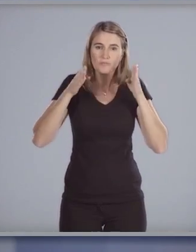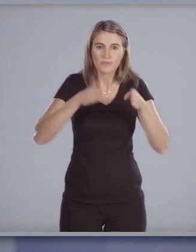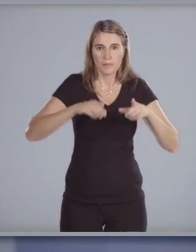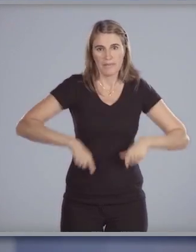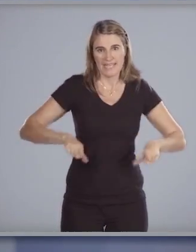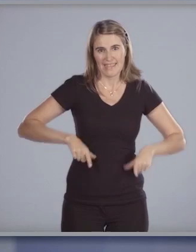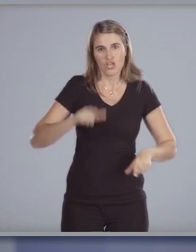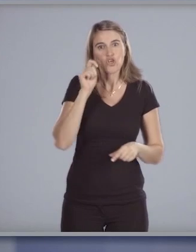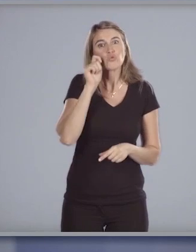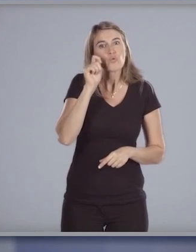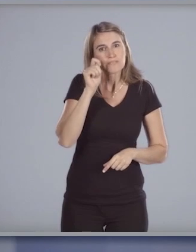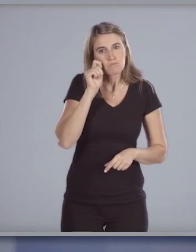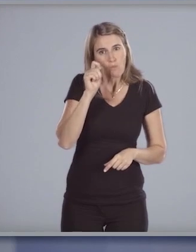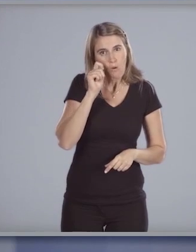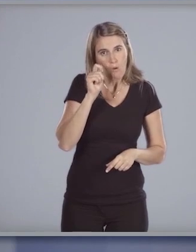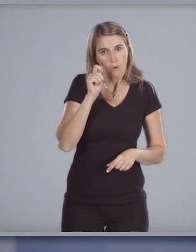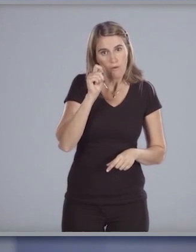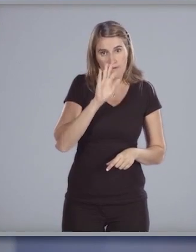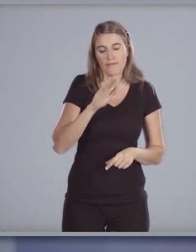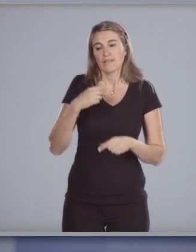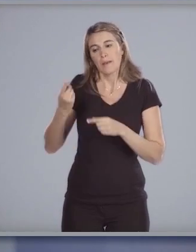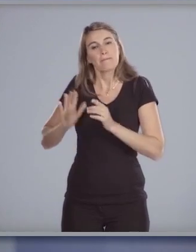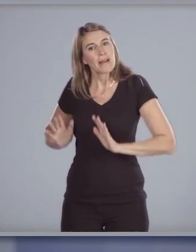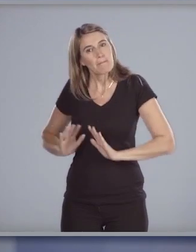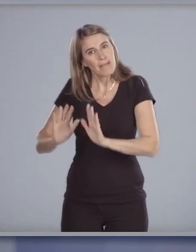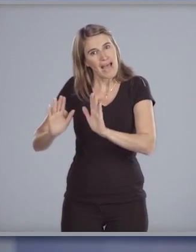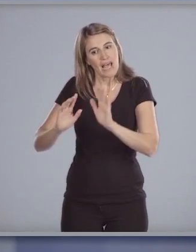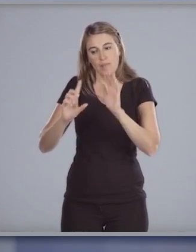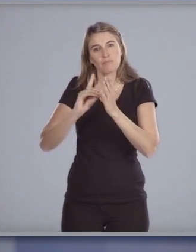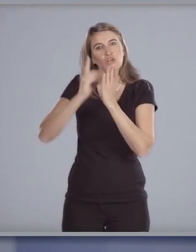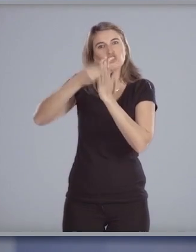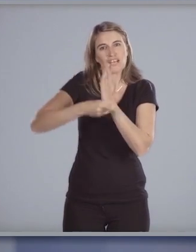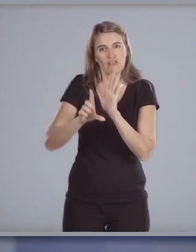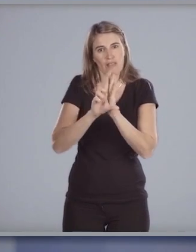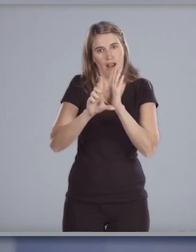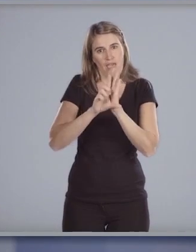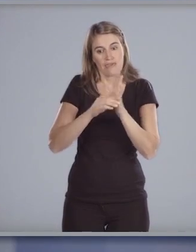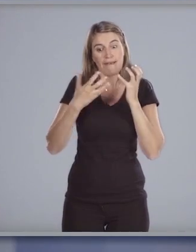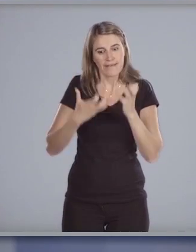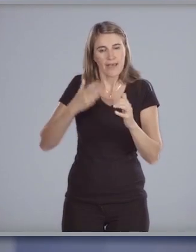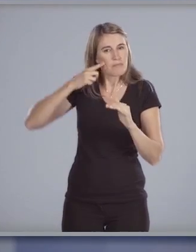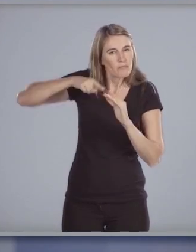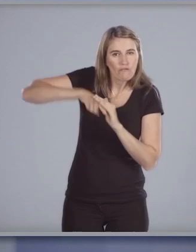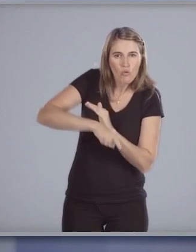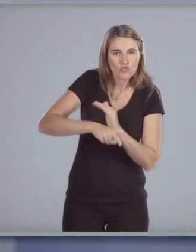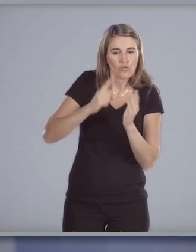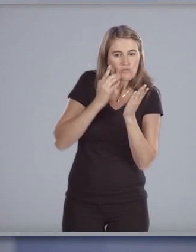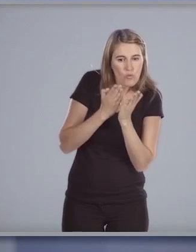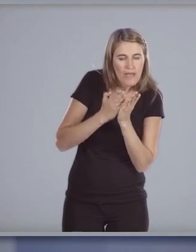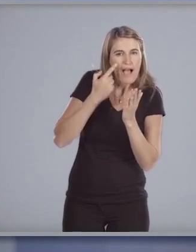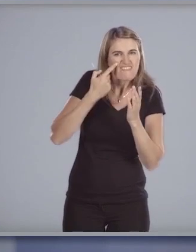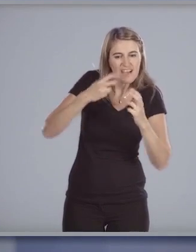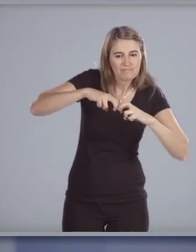Turismo está en preparación un proyecto de ley para atacar en profundidad y en